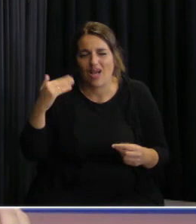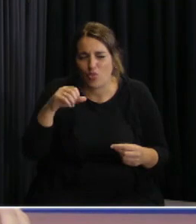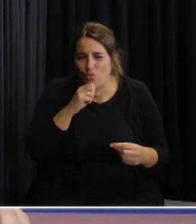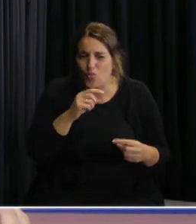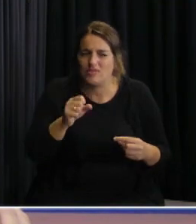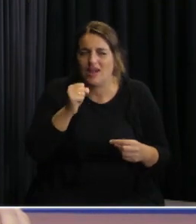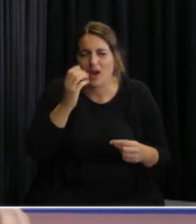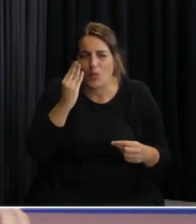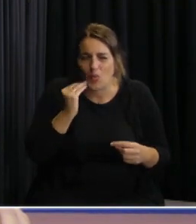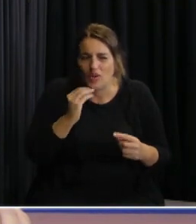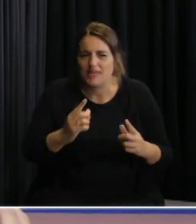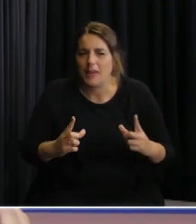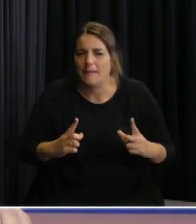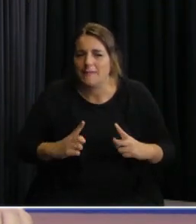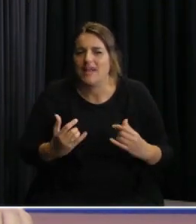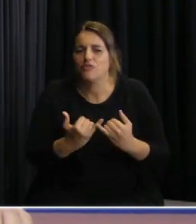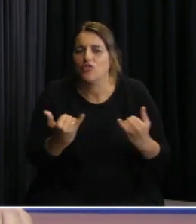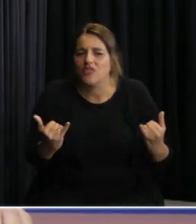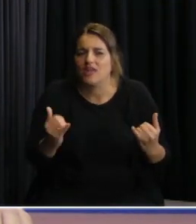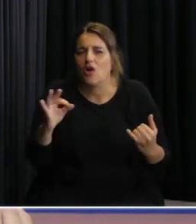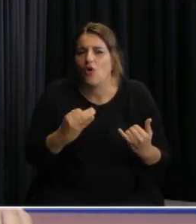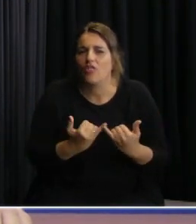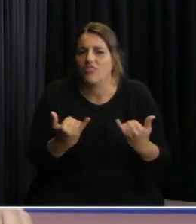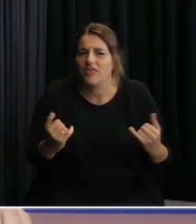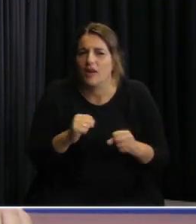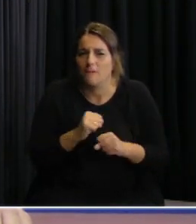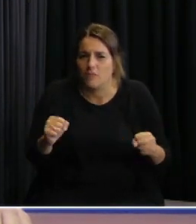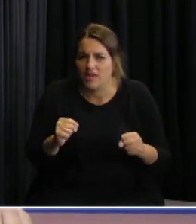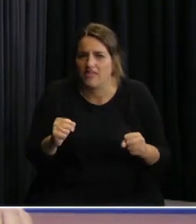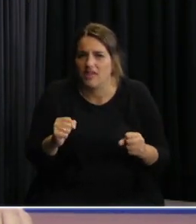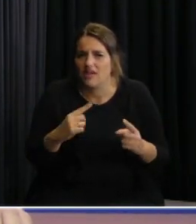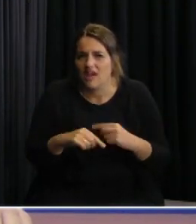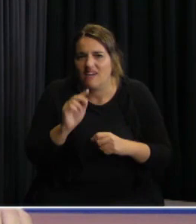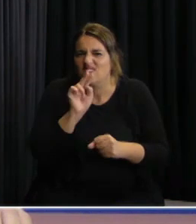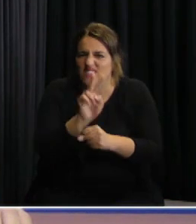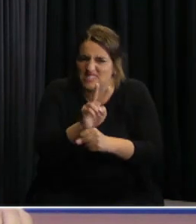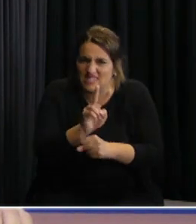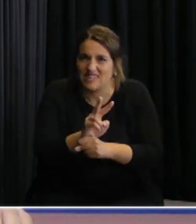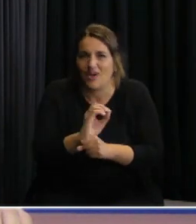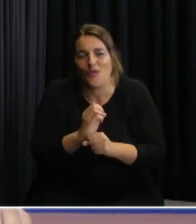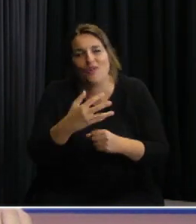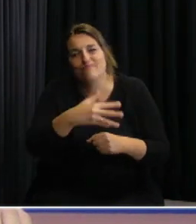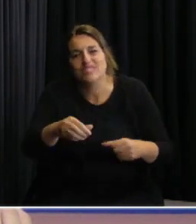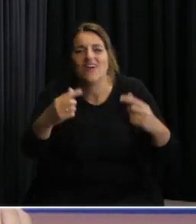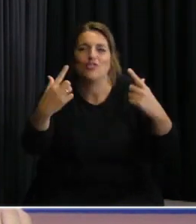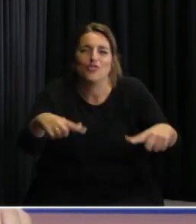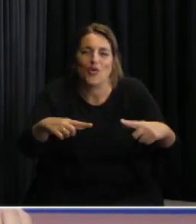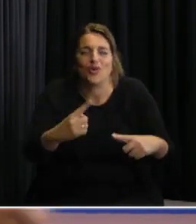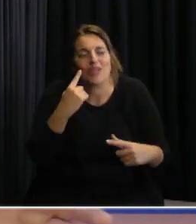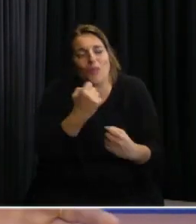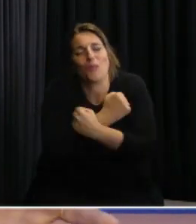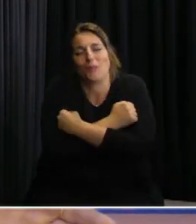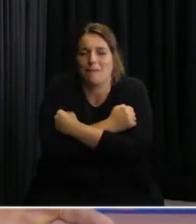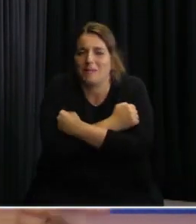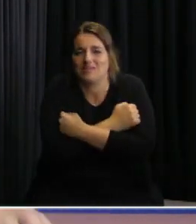veces están esperando ese día o los días que puedan venir a visitarlo a traerle una torta a darle un beso